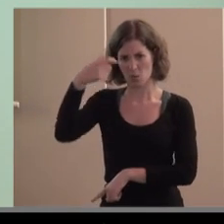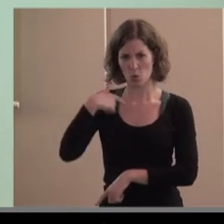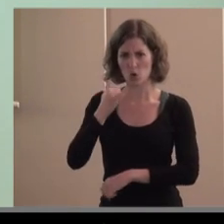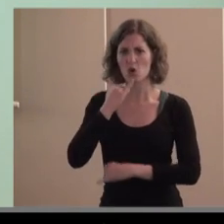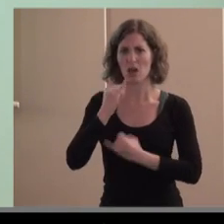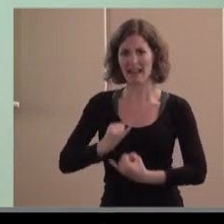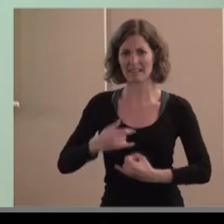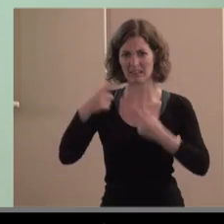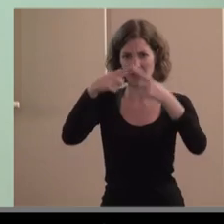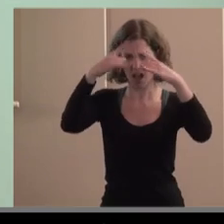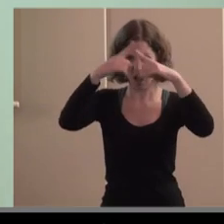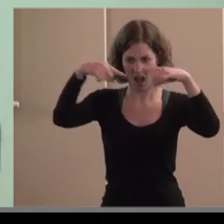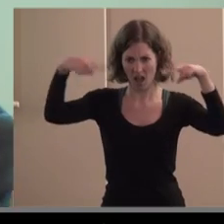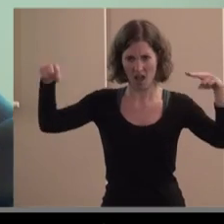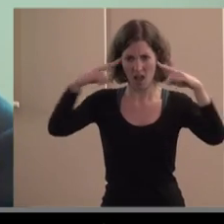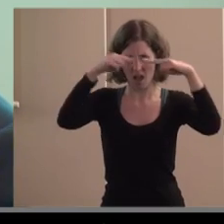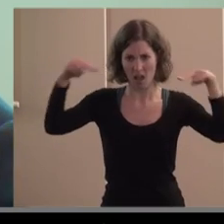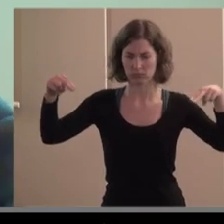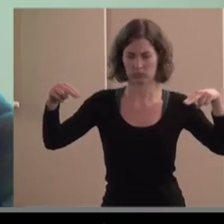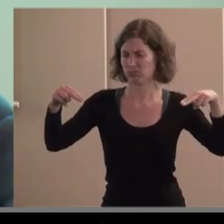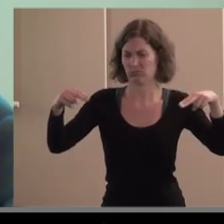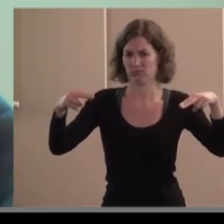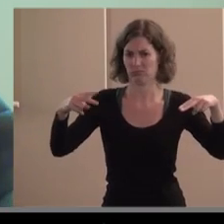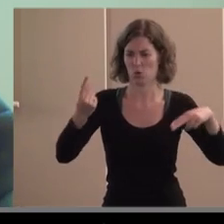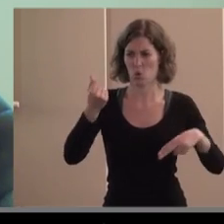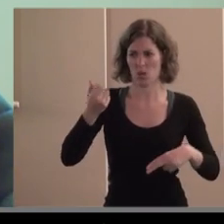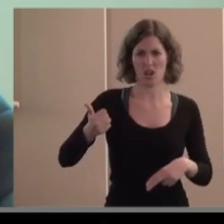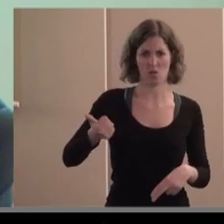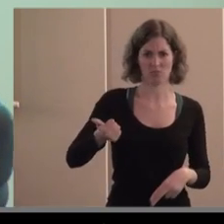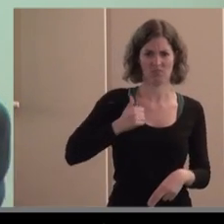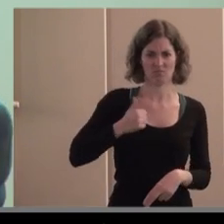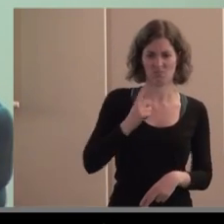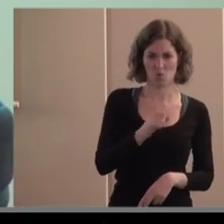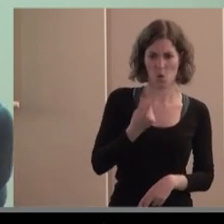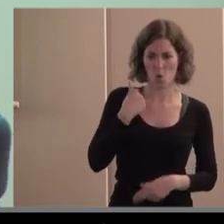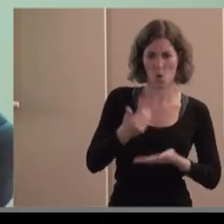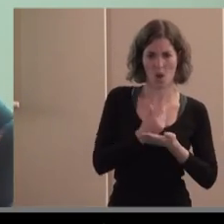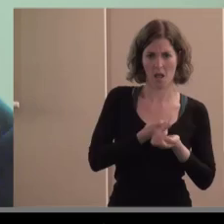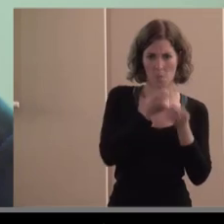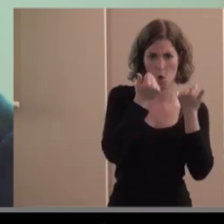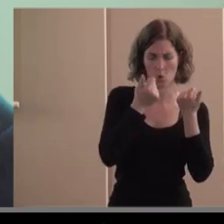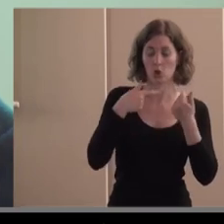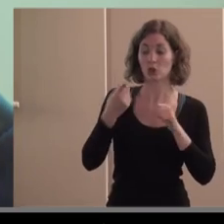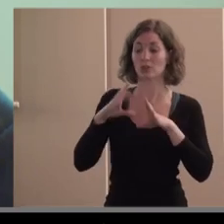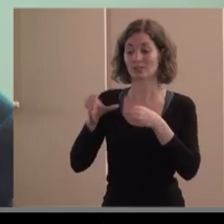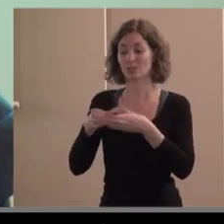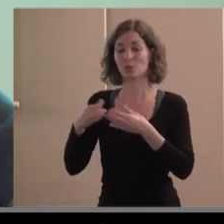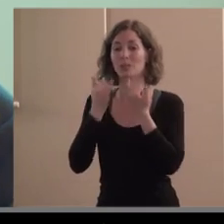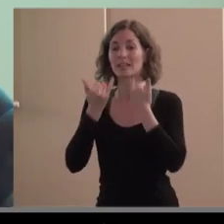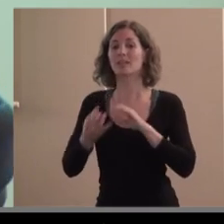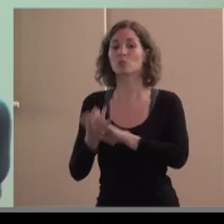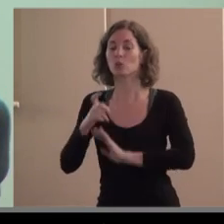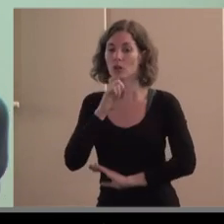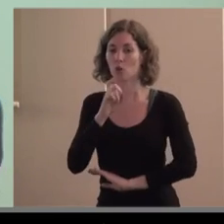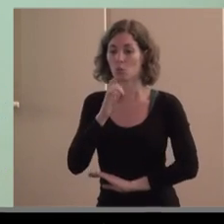entonces el pueblo se une y dice pues aquí tendría que llegar a la luz y esto fue a finales tendría que llegar a la luz nos juntamos todos pagamos y